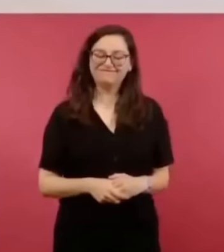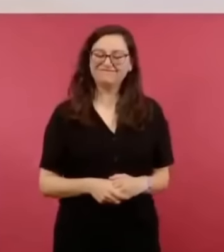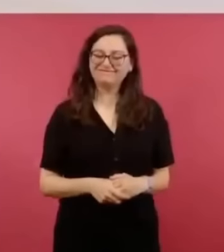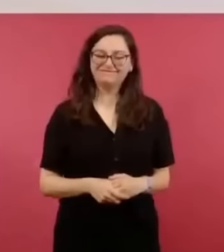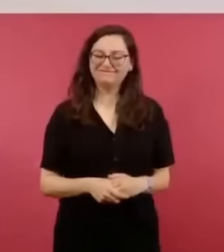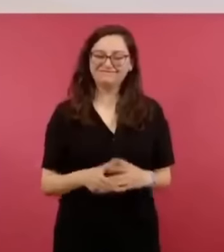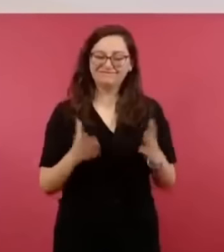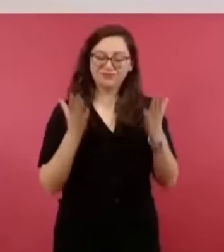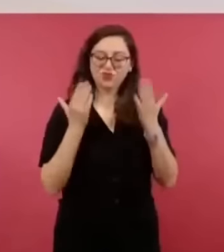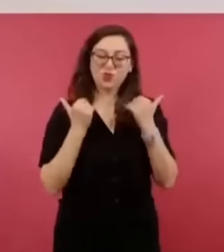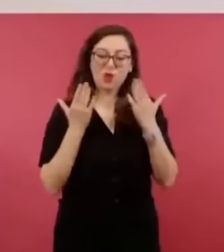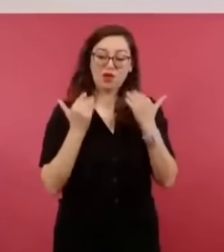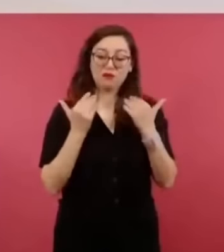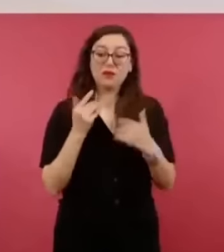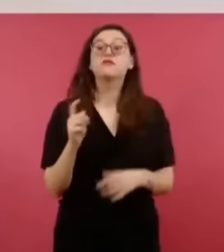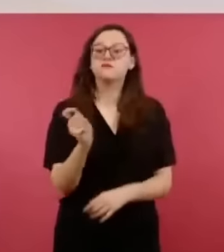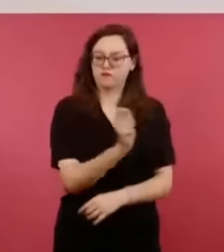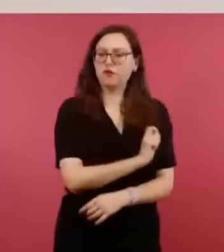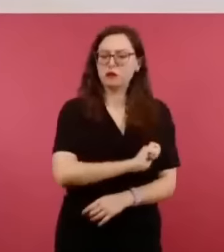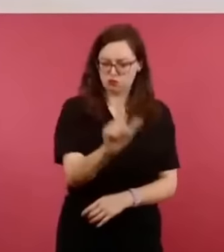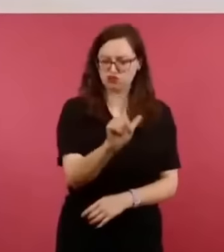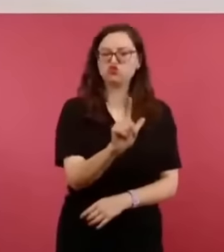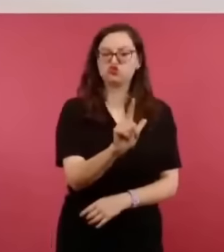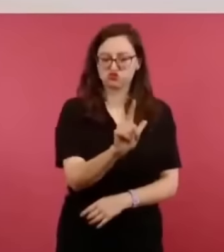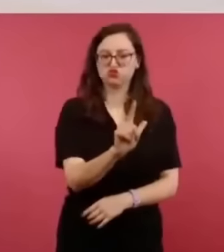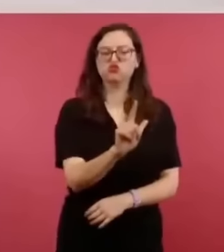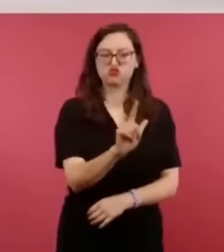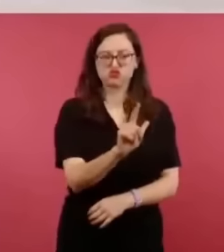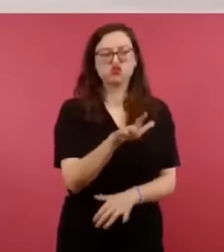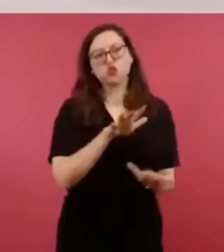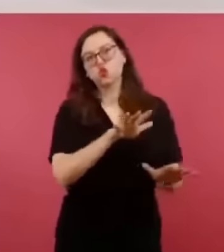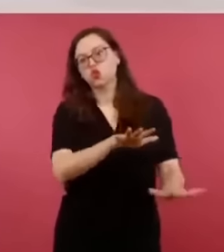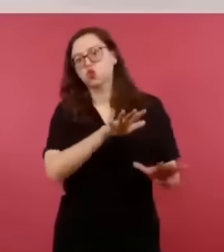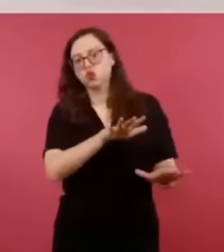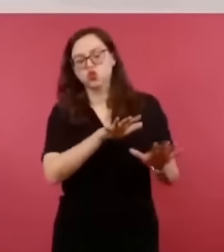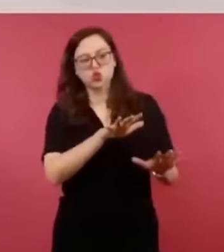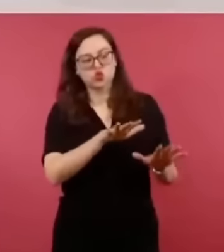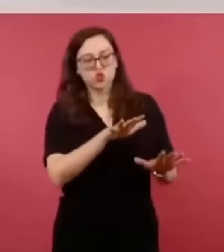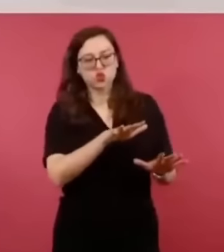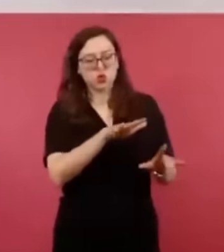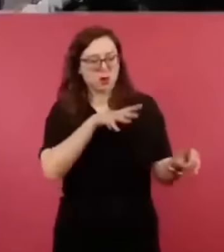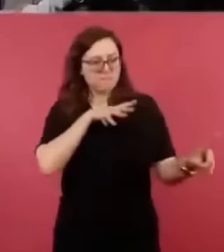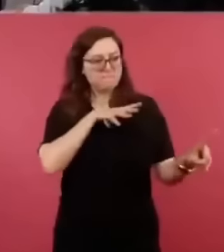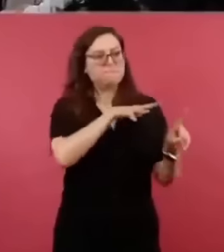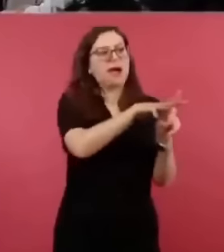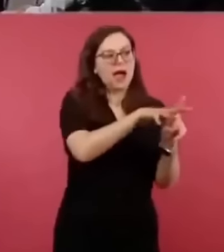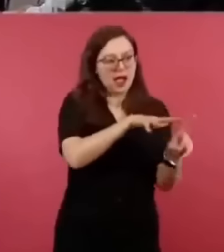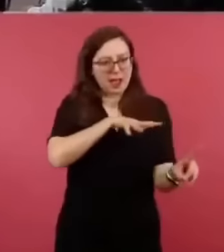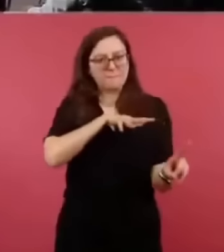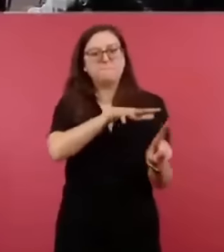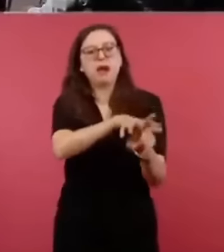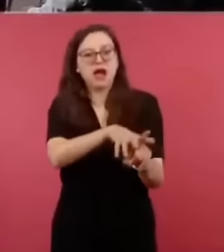son famosos pero con poco nivel